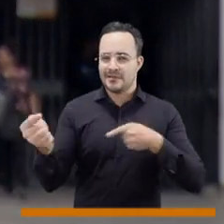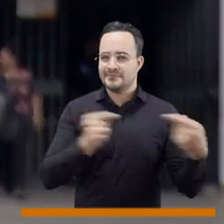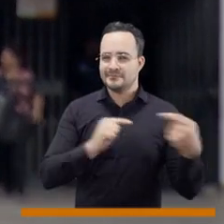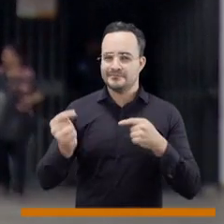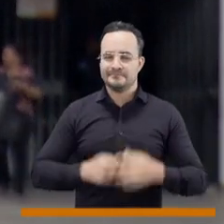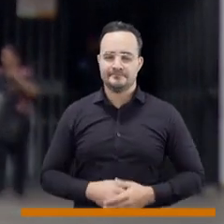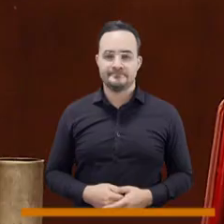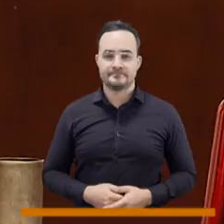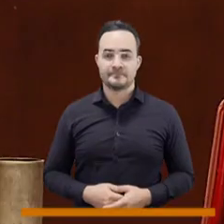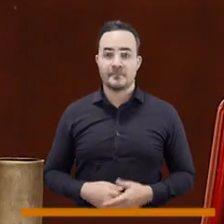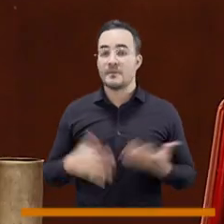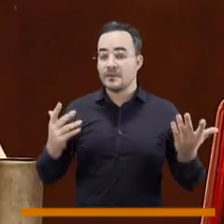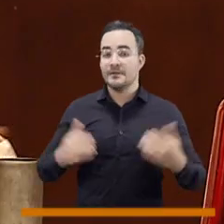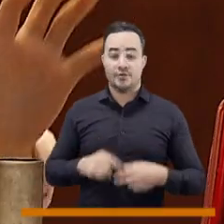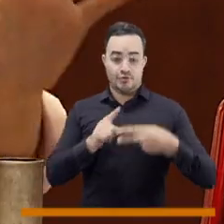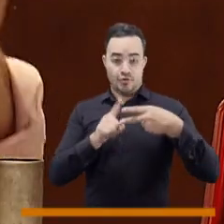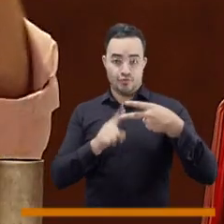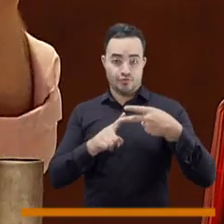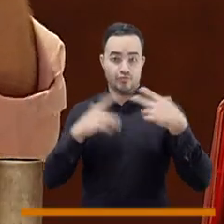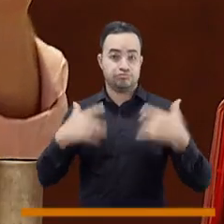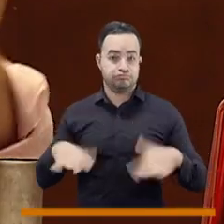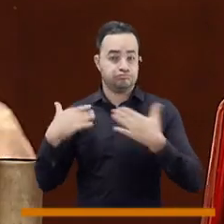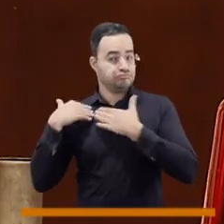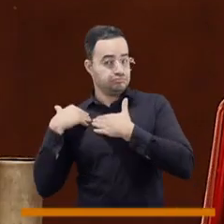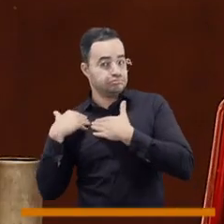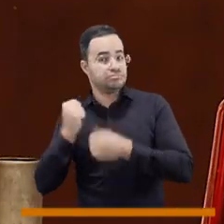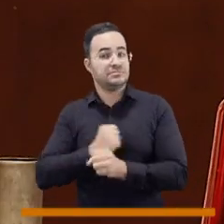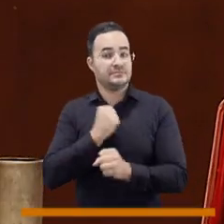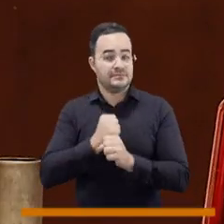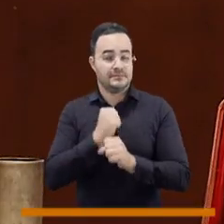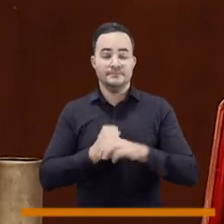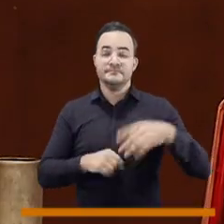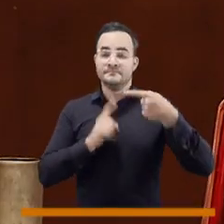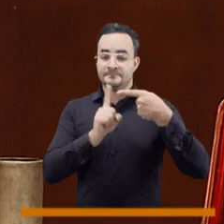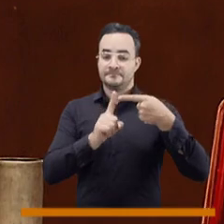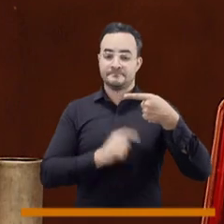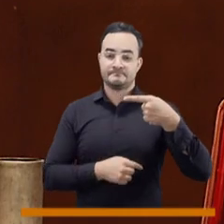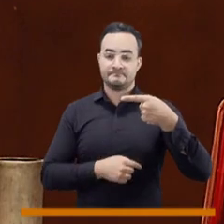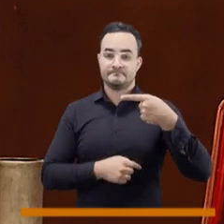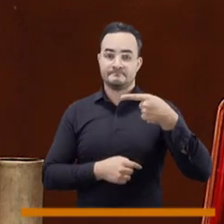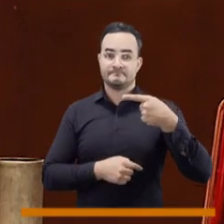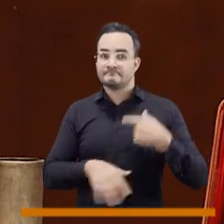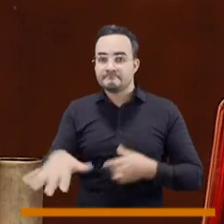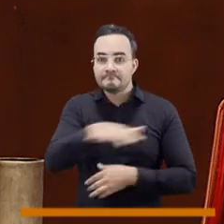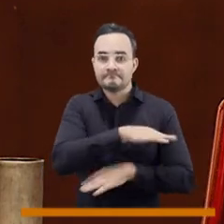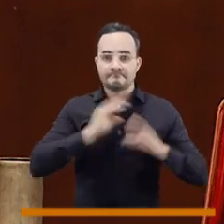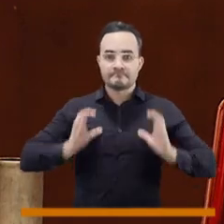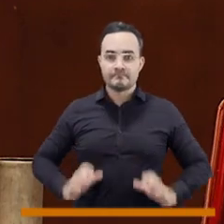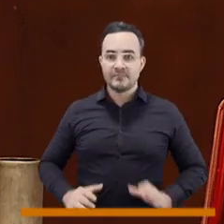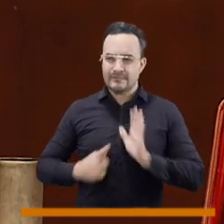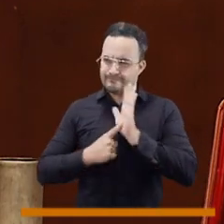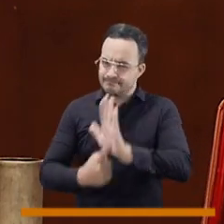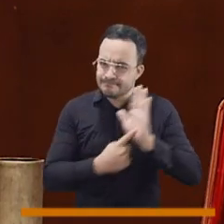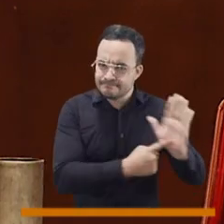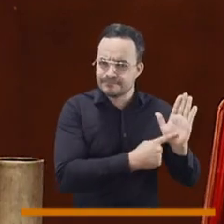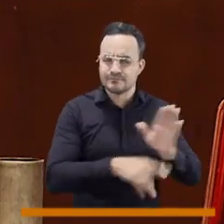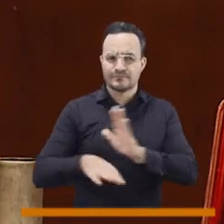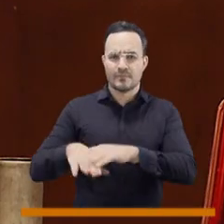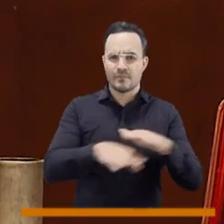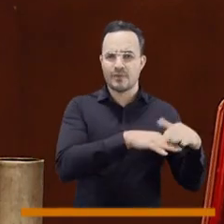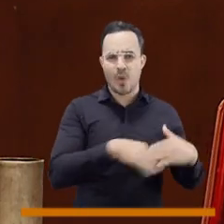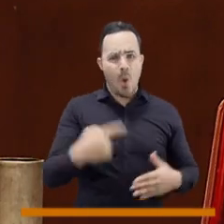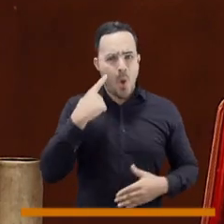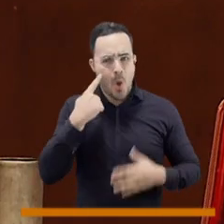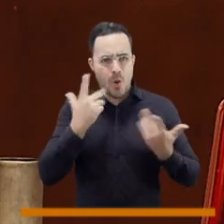se lo preguntan. Tenemos dos grandes retos. Uno, por un lado, que es hacerle ver a los